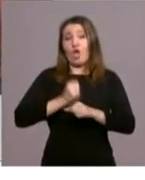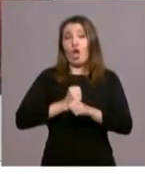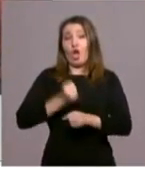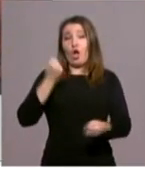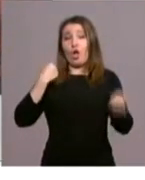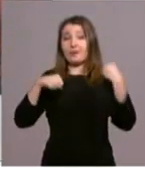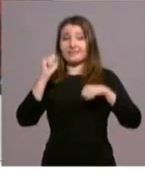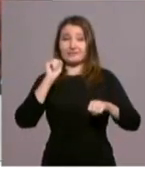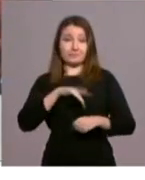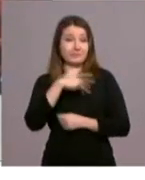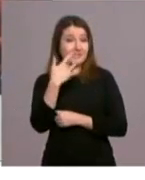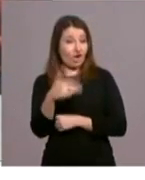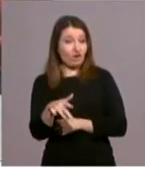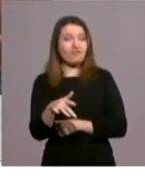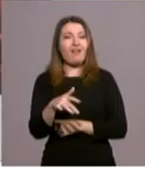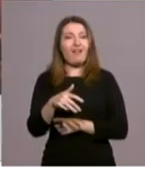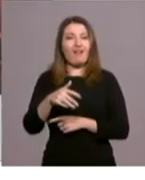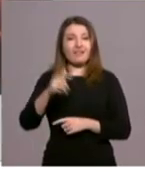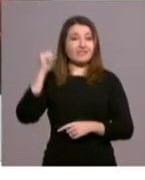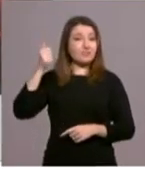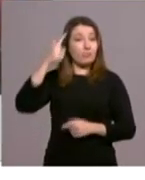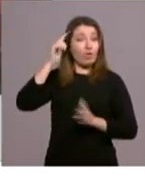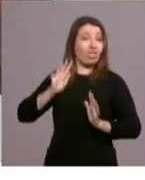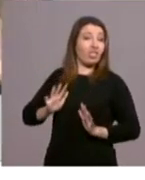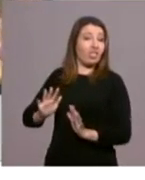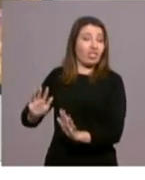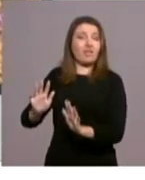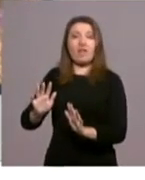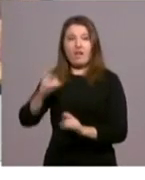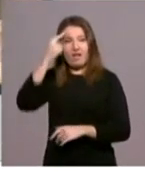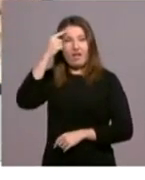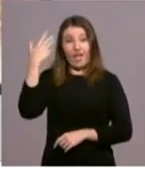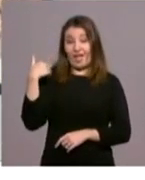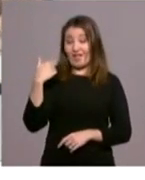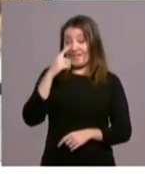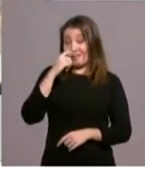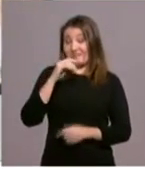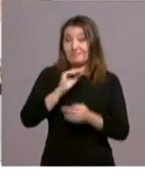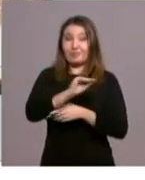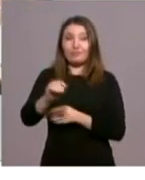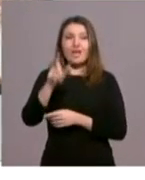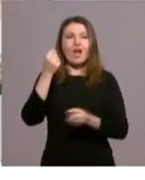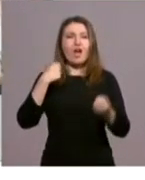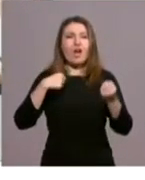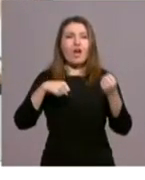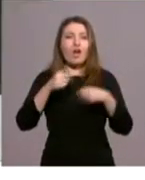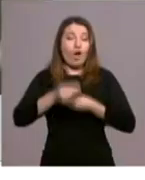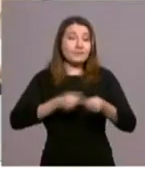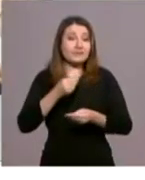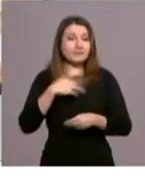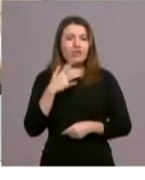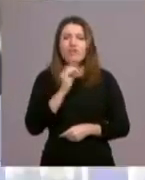por desgracia habían caído un poco en el olvido. Preguntabas a alguien cuáles son las obras de misericordia y mucha gente, muchos